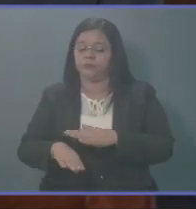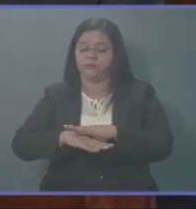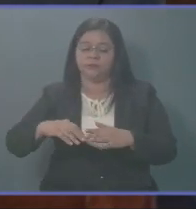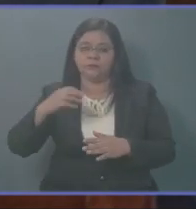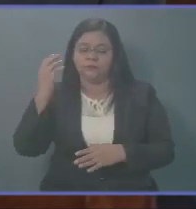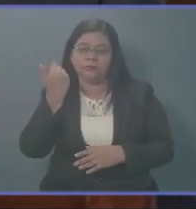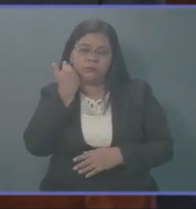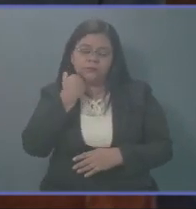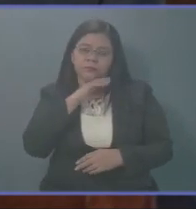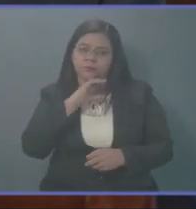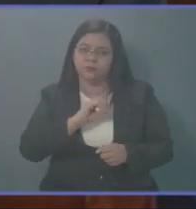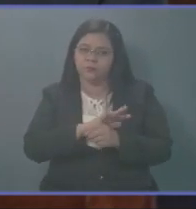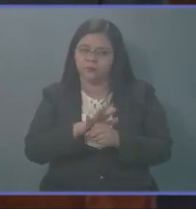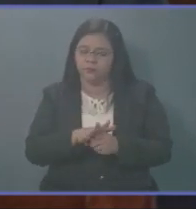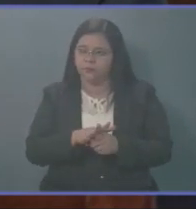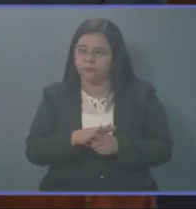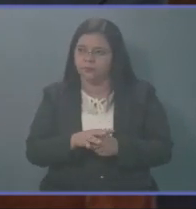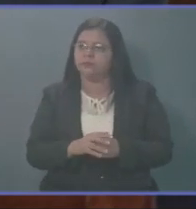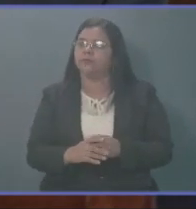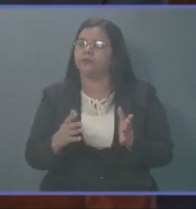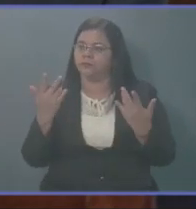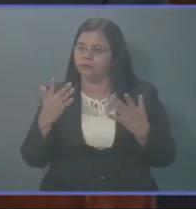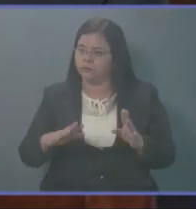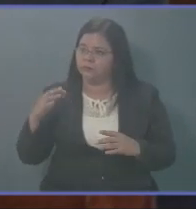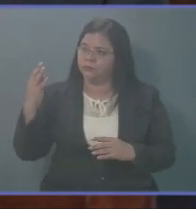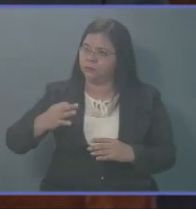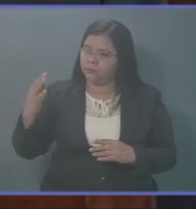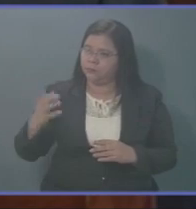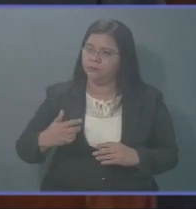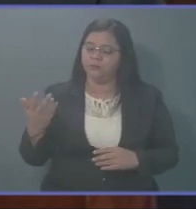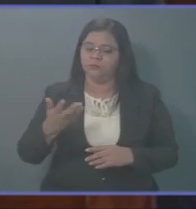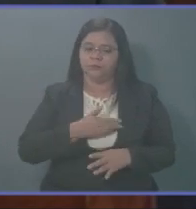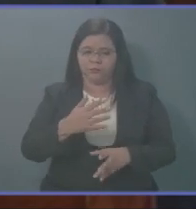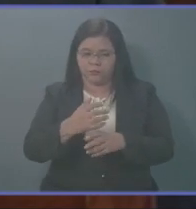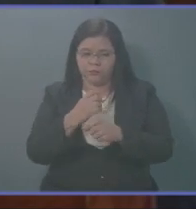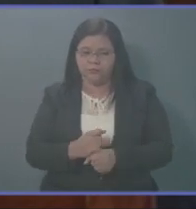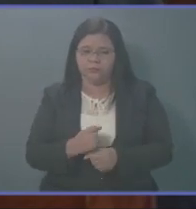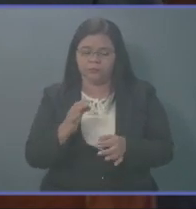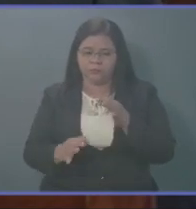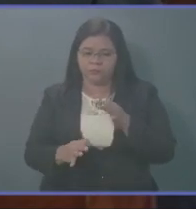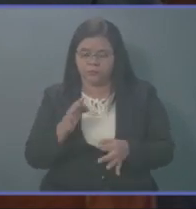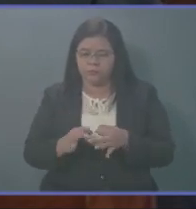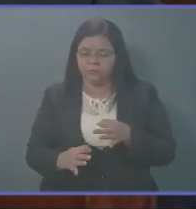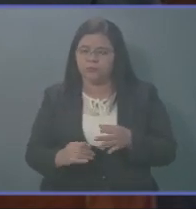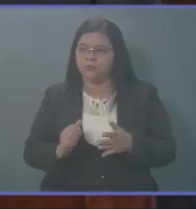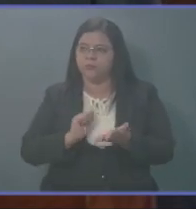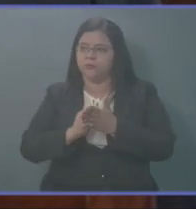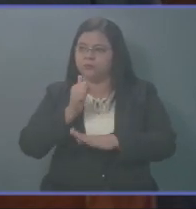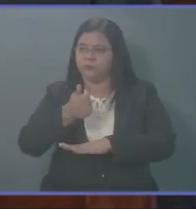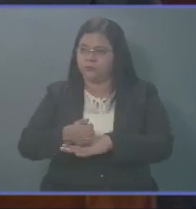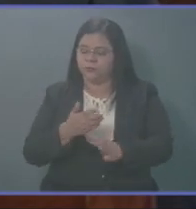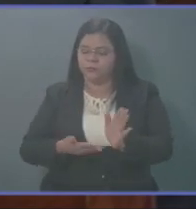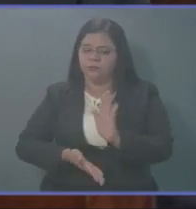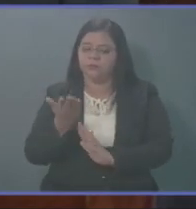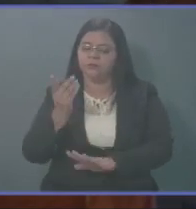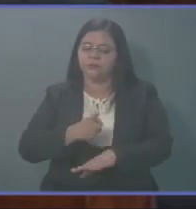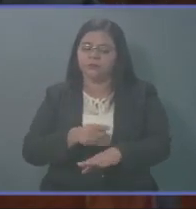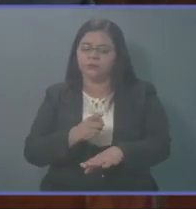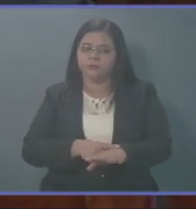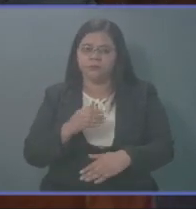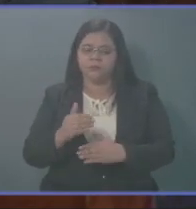pandemia por COVID-19, es necesario dar seguridad jurídica y decretar la ampliación de plazos